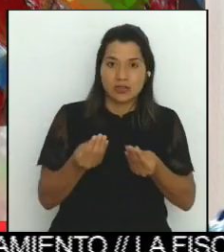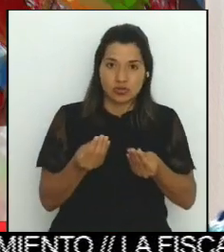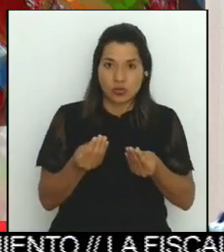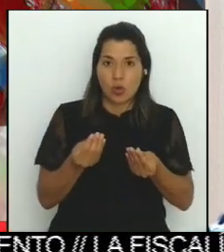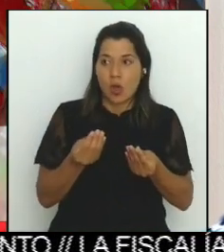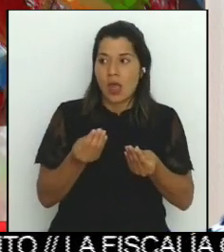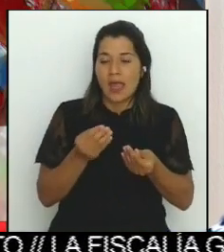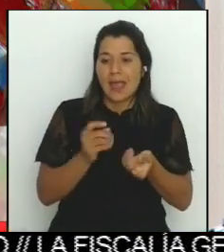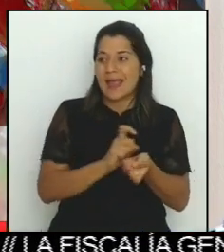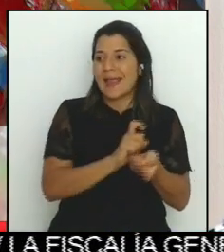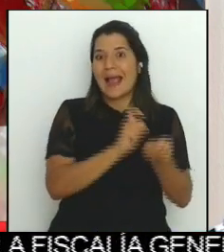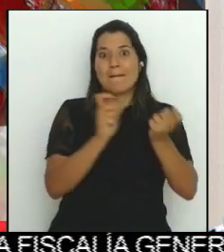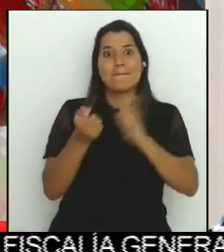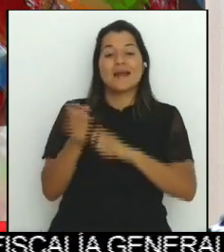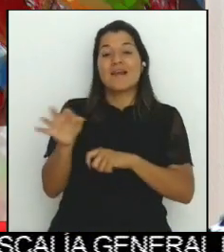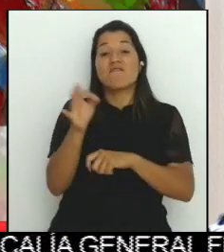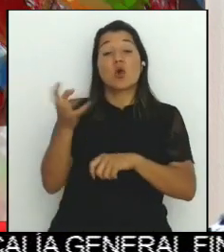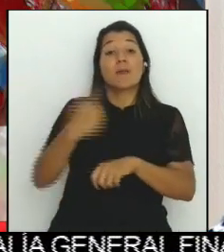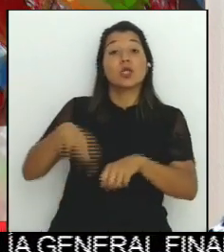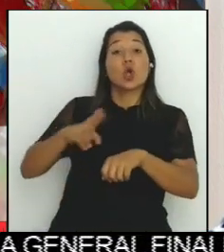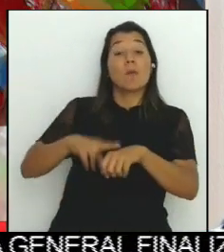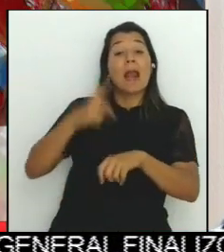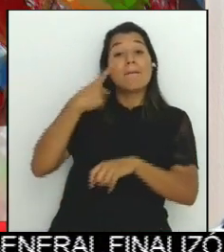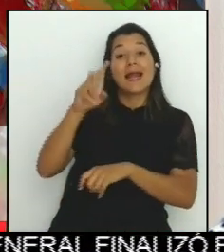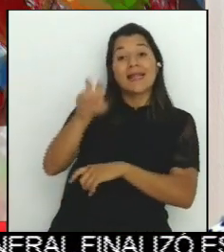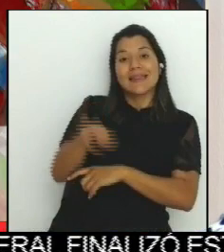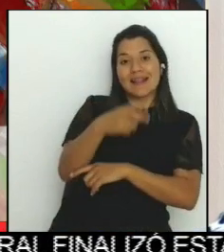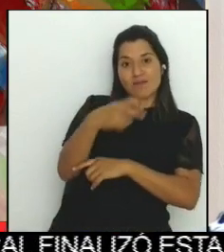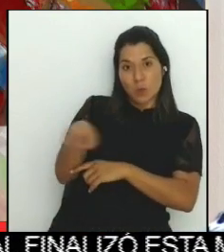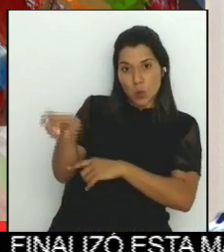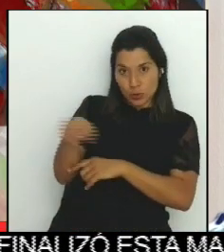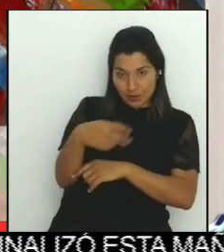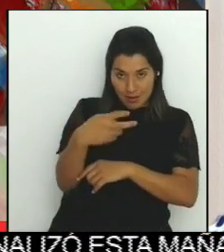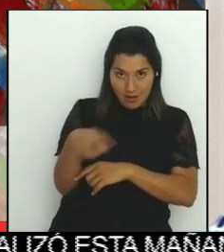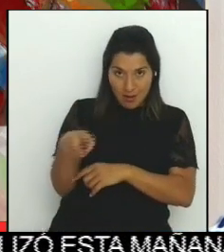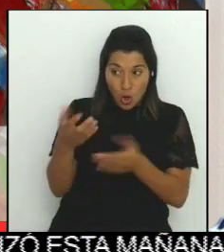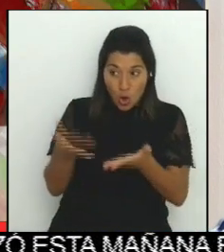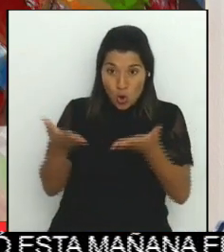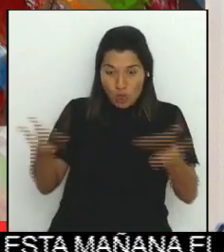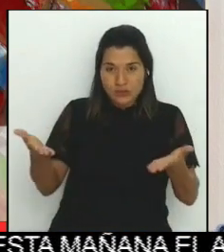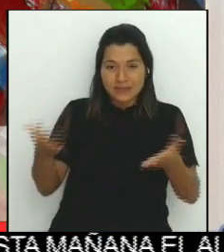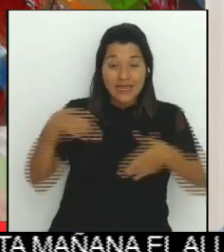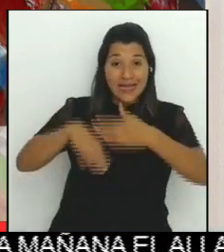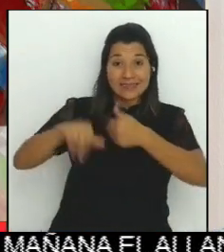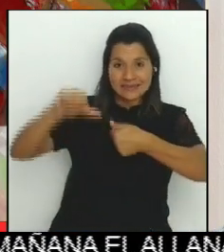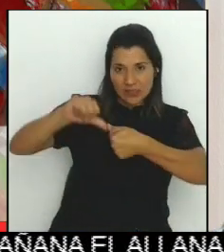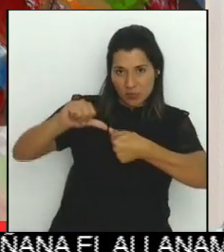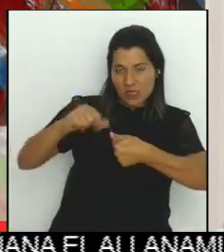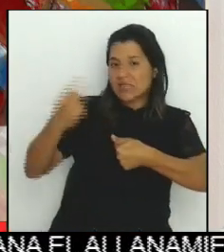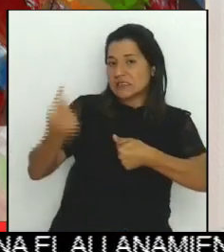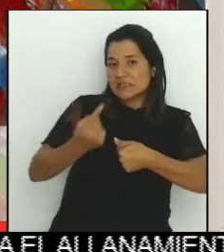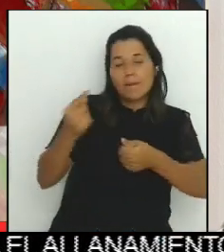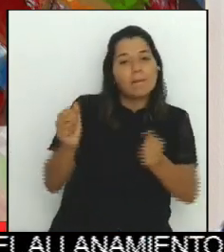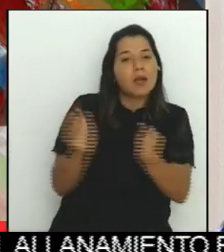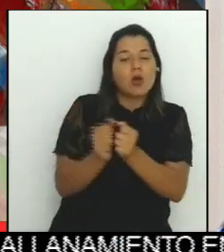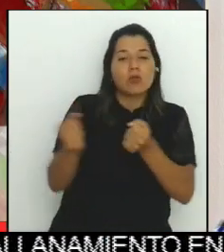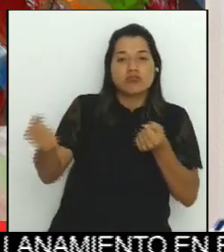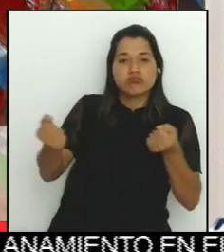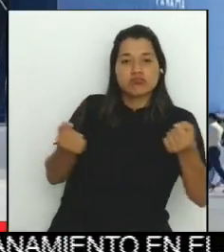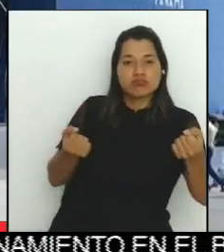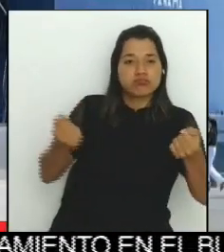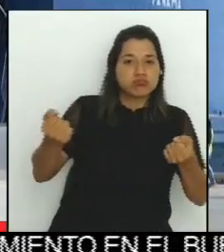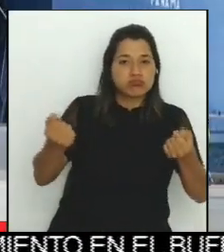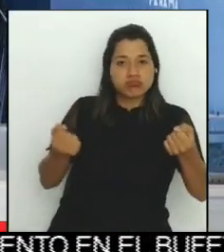transporte a Centroamérica, que siempre ha sido terrestre por naturaleza. Y creemos que conforme vayan pasando las semanas,